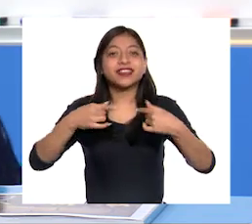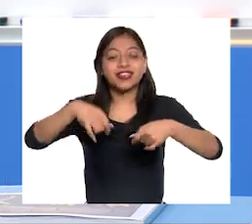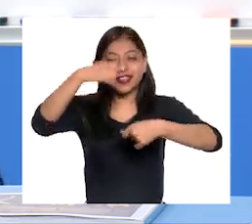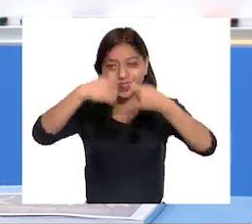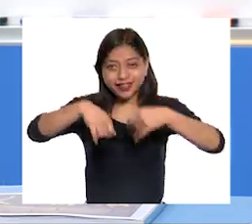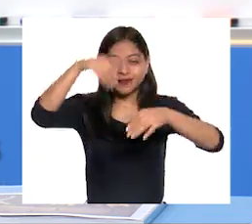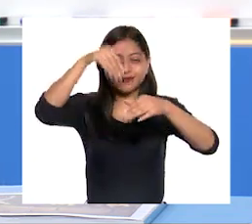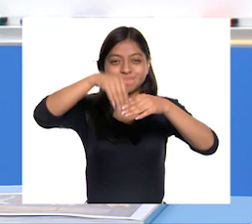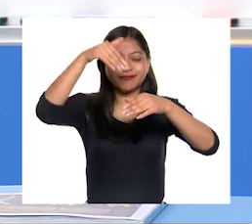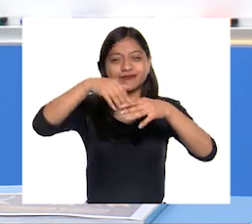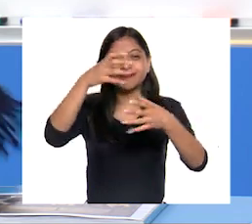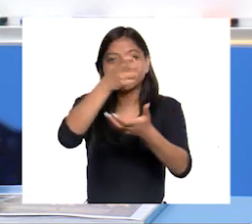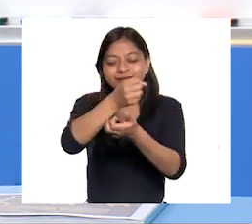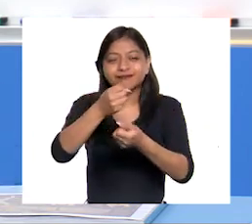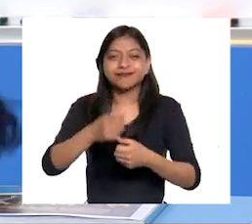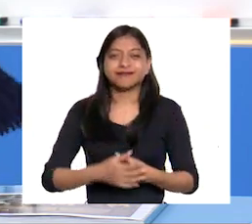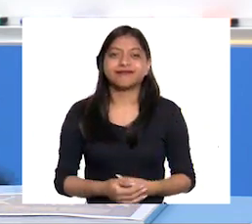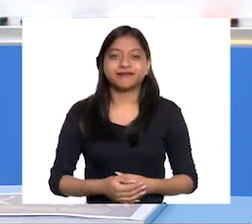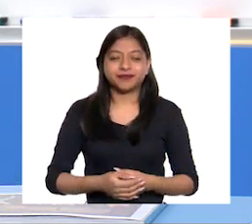Bolsitas